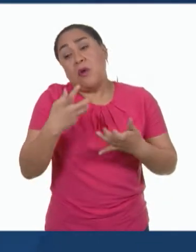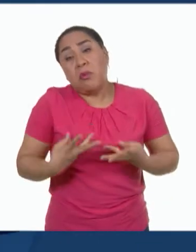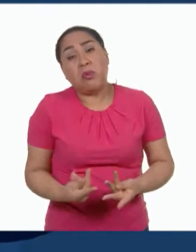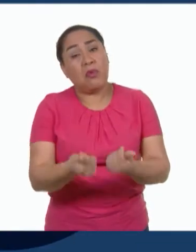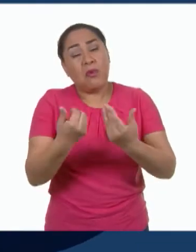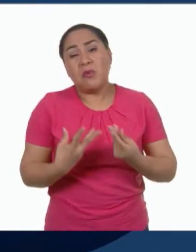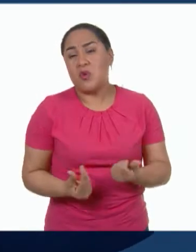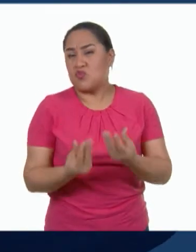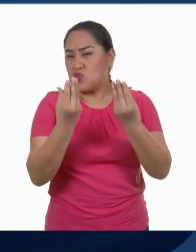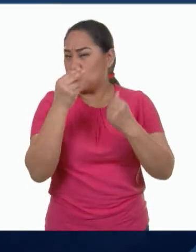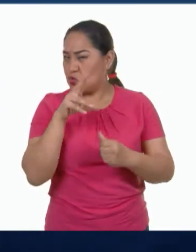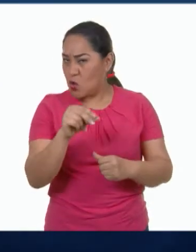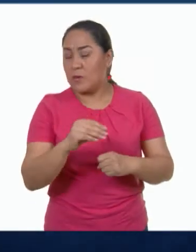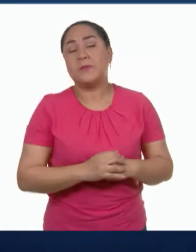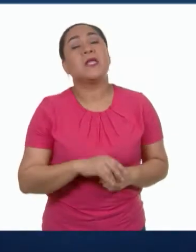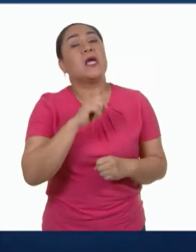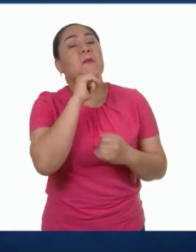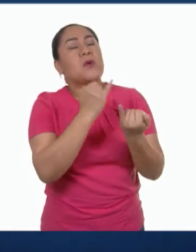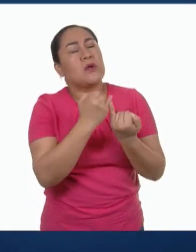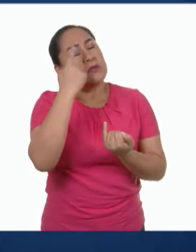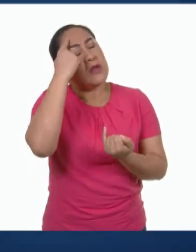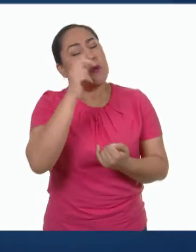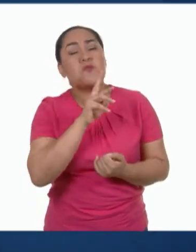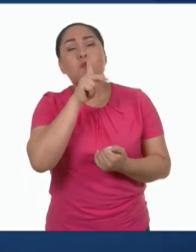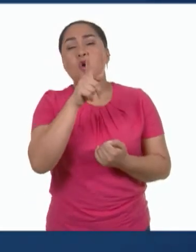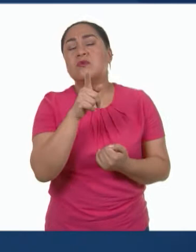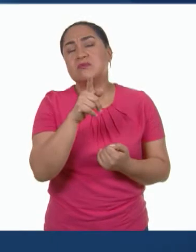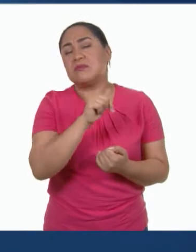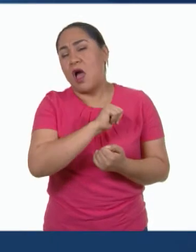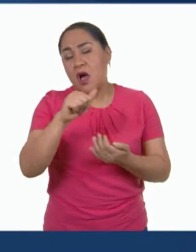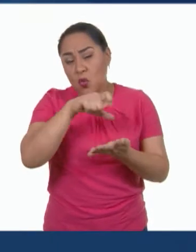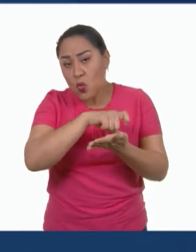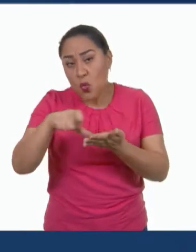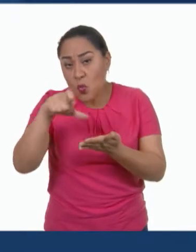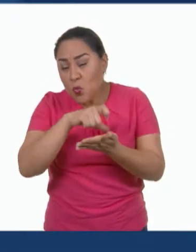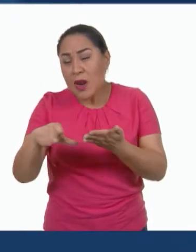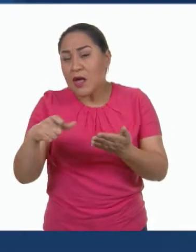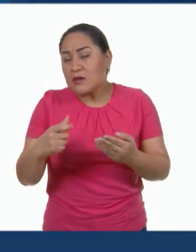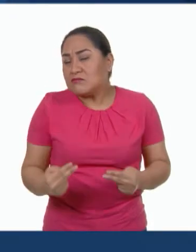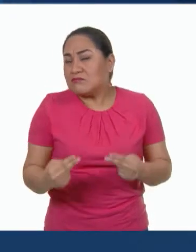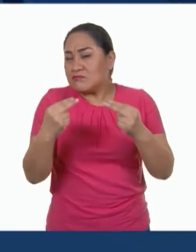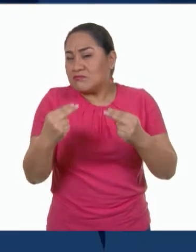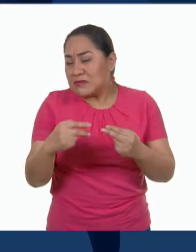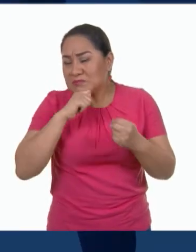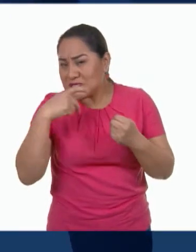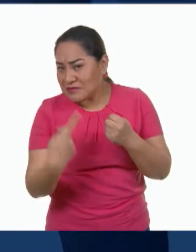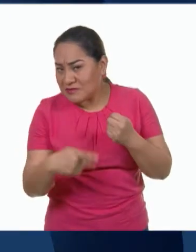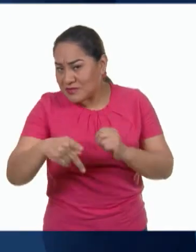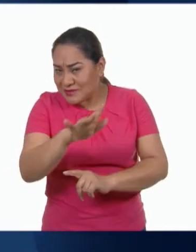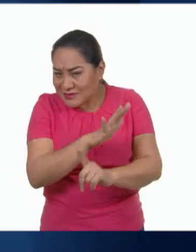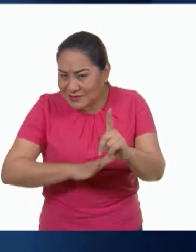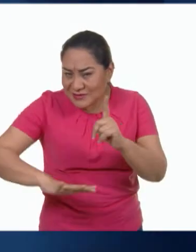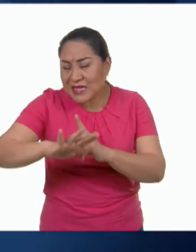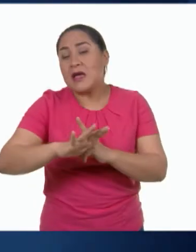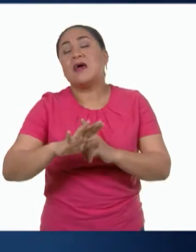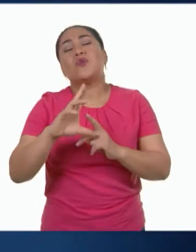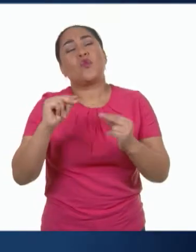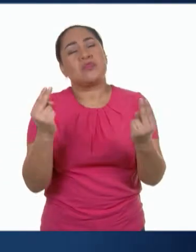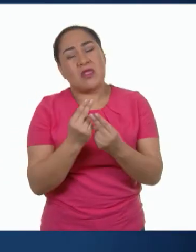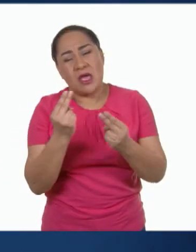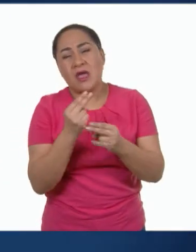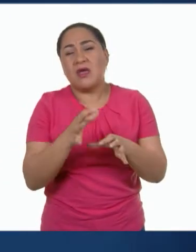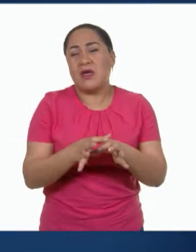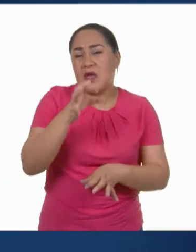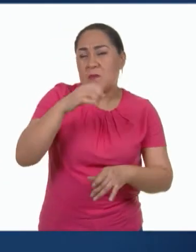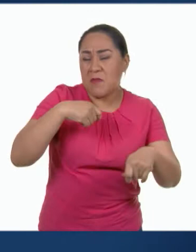hablamos de comenzar a preferir consumir productos locales y sin envases y de reutilizar recipientes de vidrio